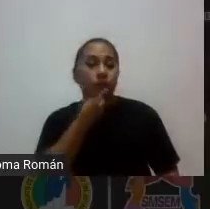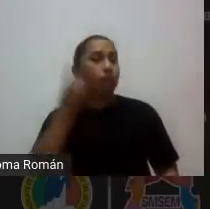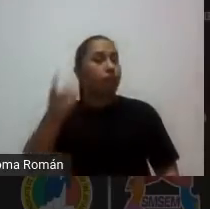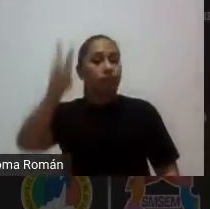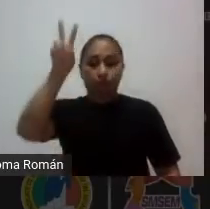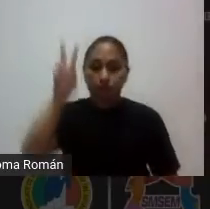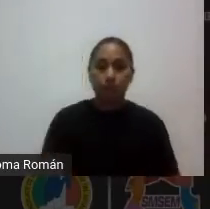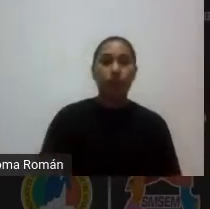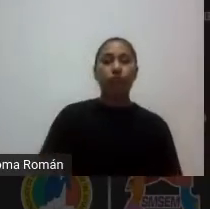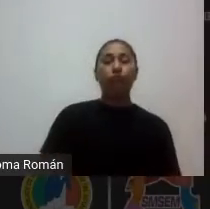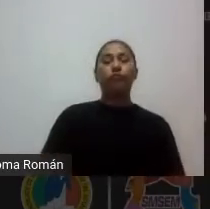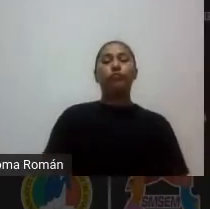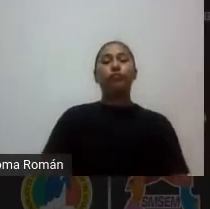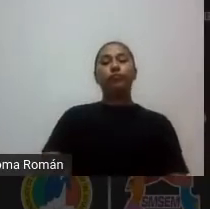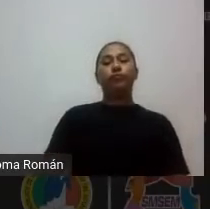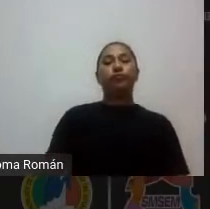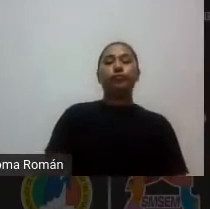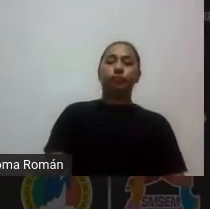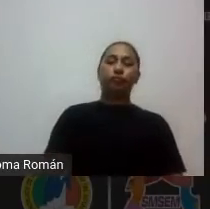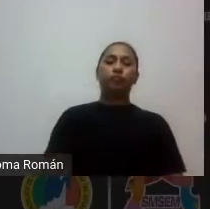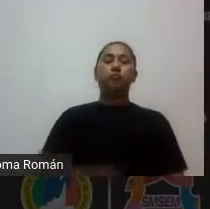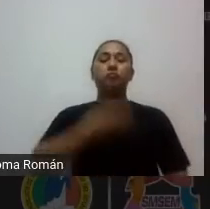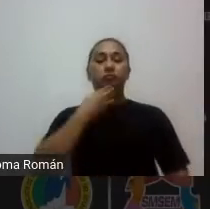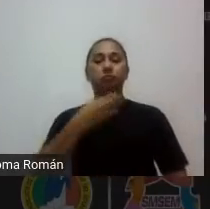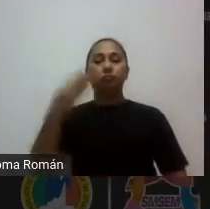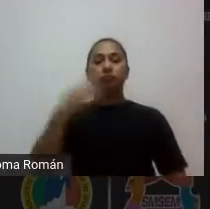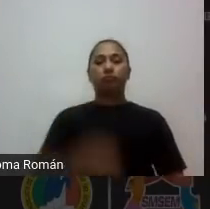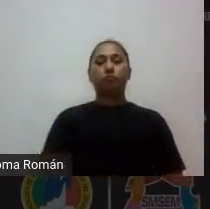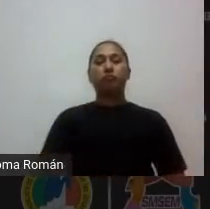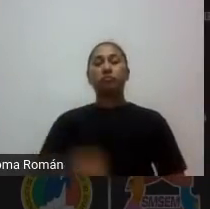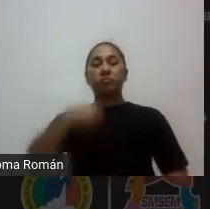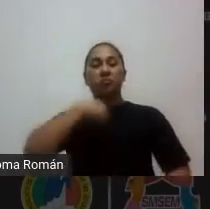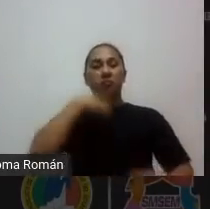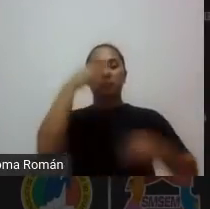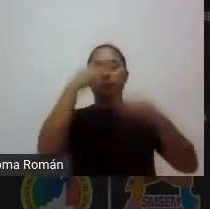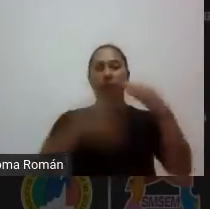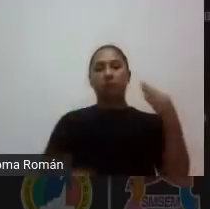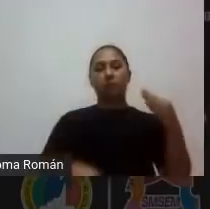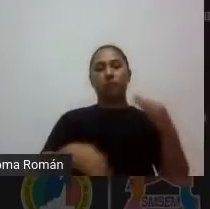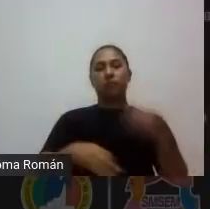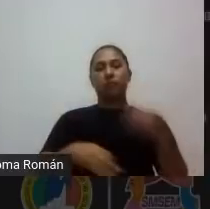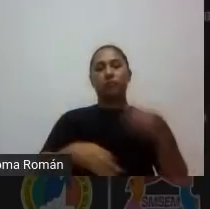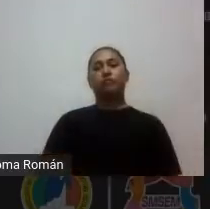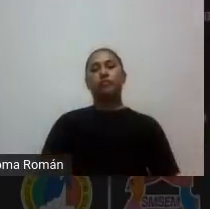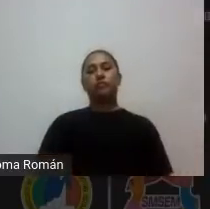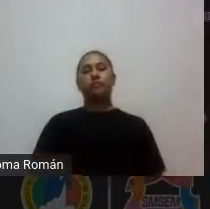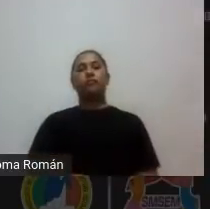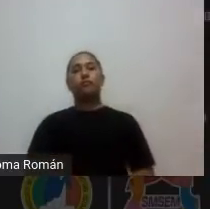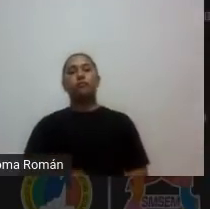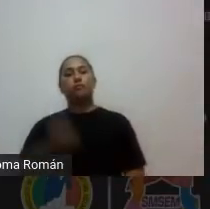ok pues bueno yo con eso termino y espero que también ustedes terminen